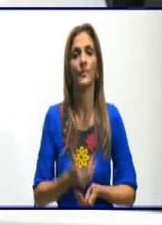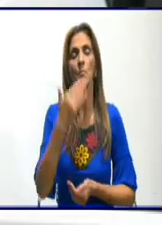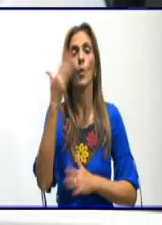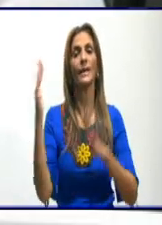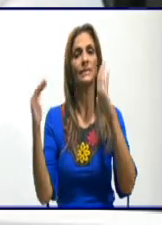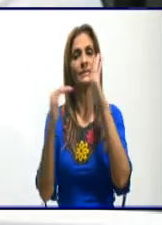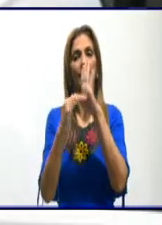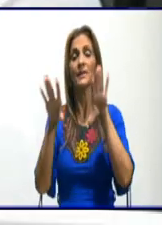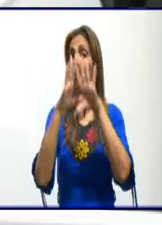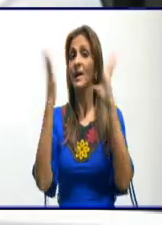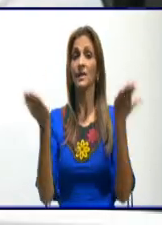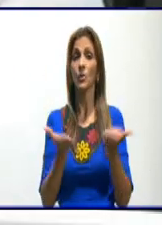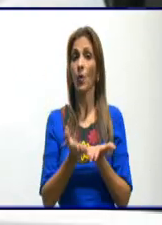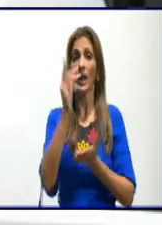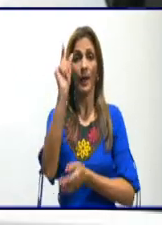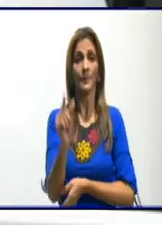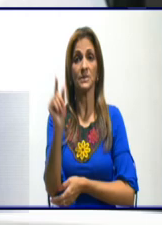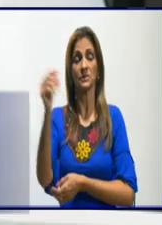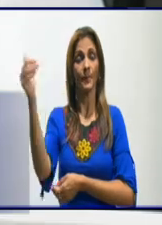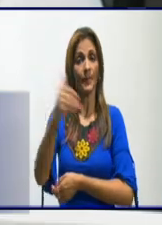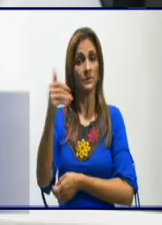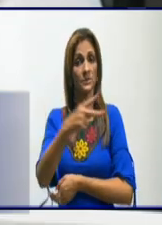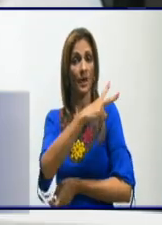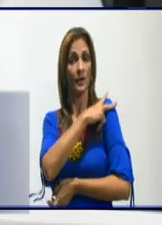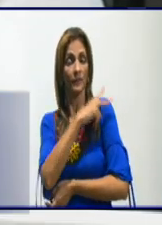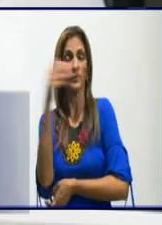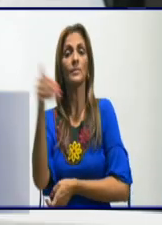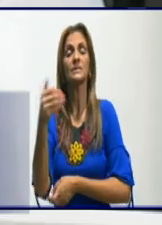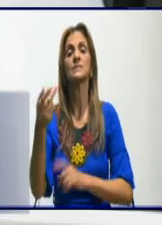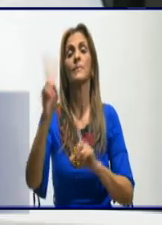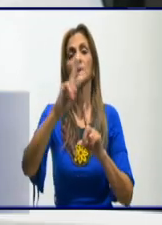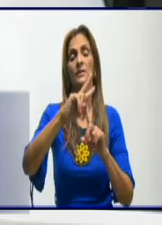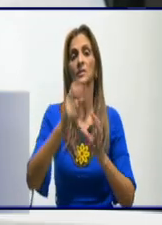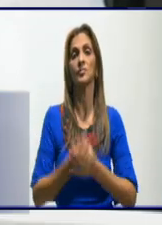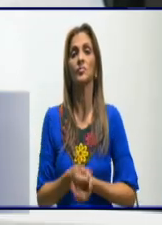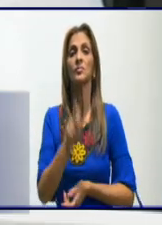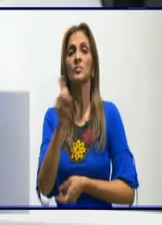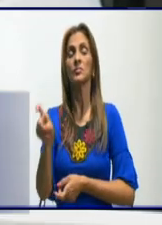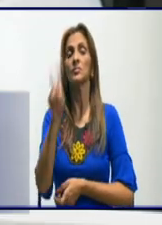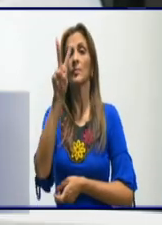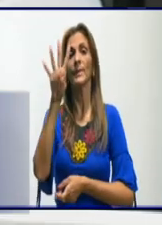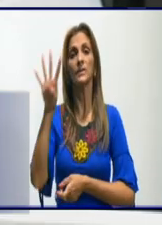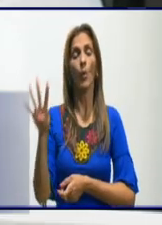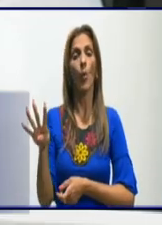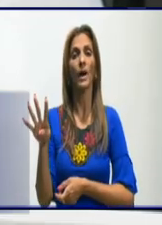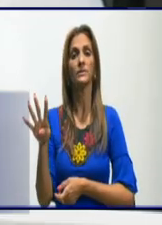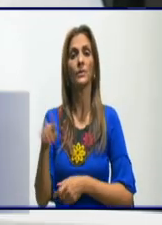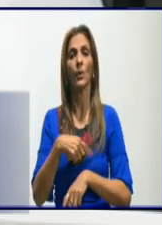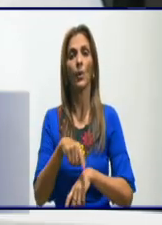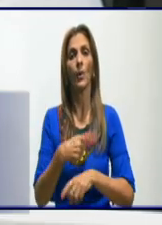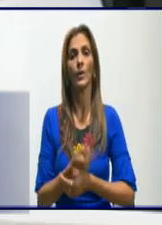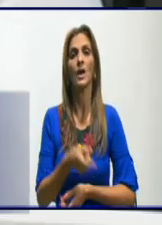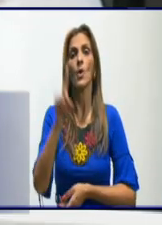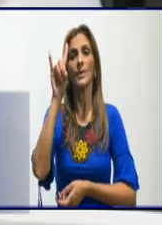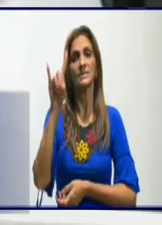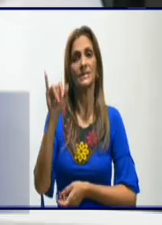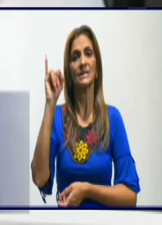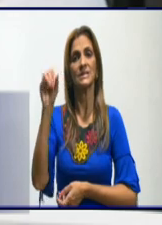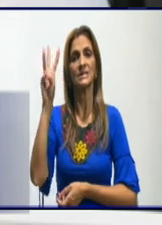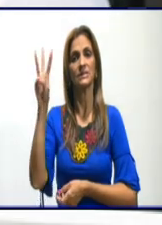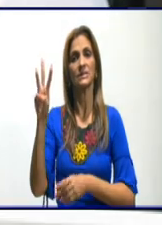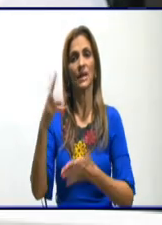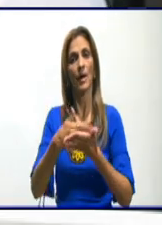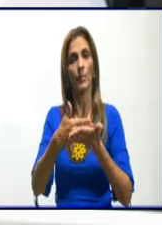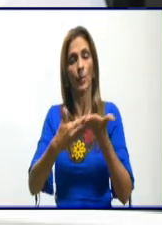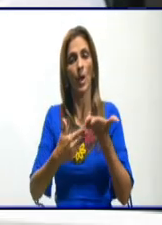las autoridades presentes en el estudio y para todo el pueblo de Granma. En las últimas 24 horas de las 973 muestras recibidas,